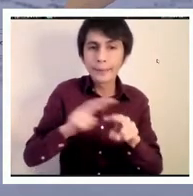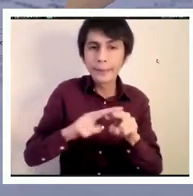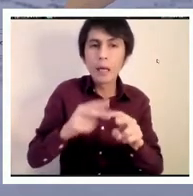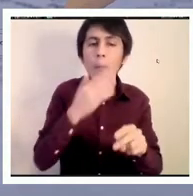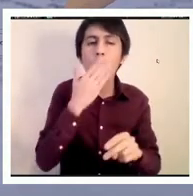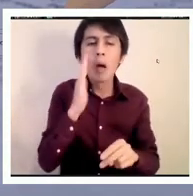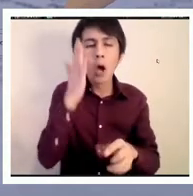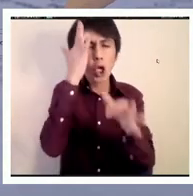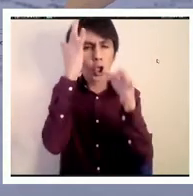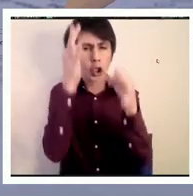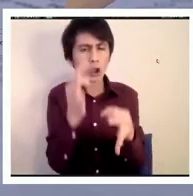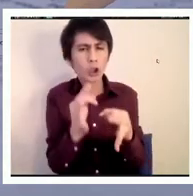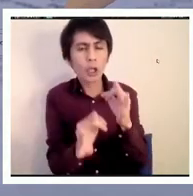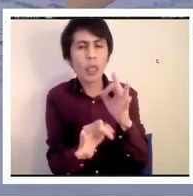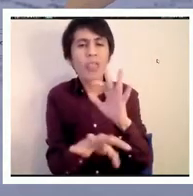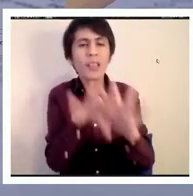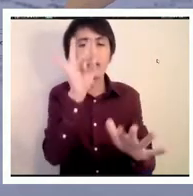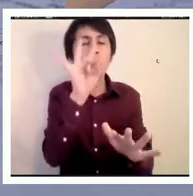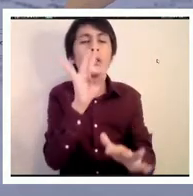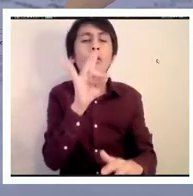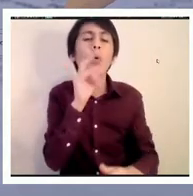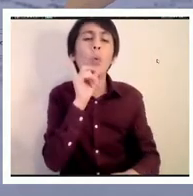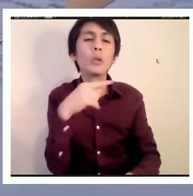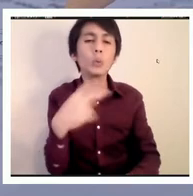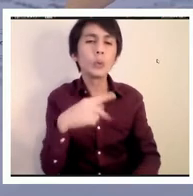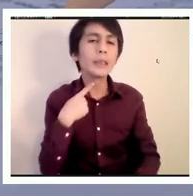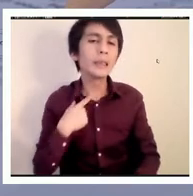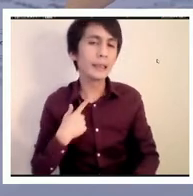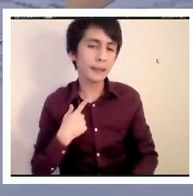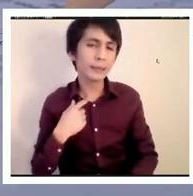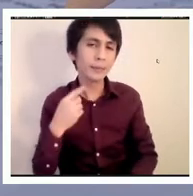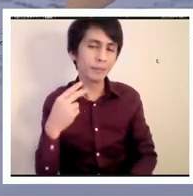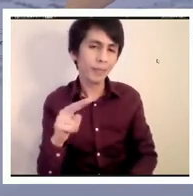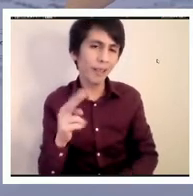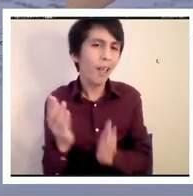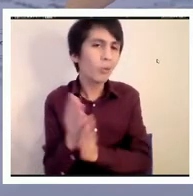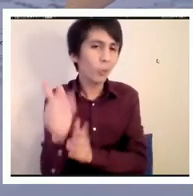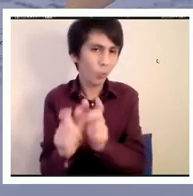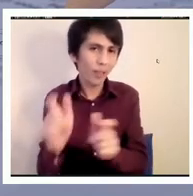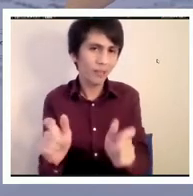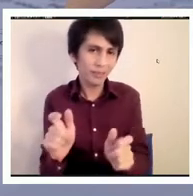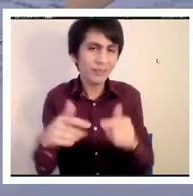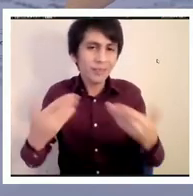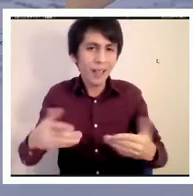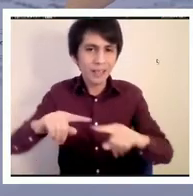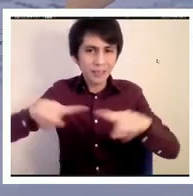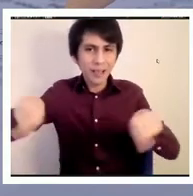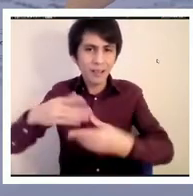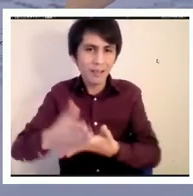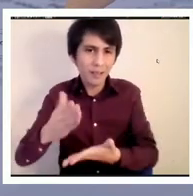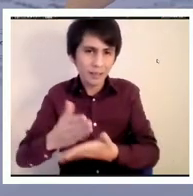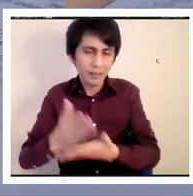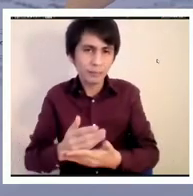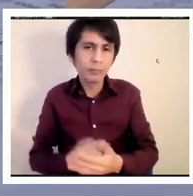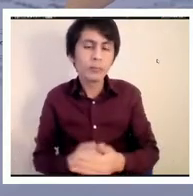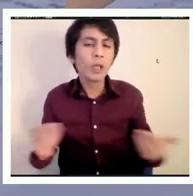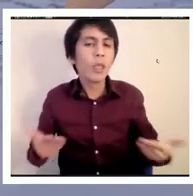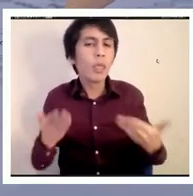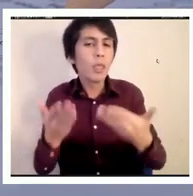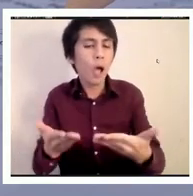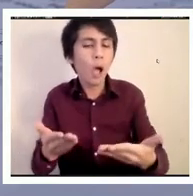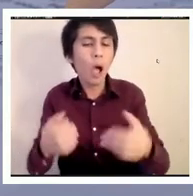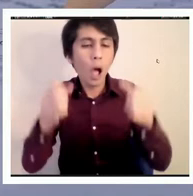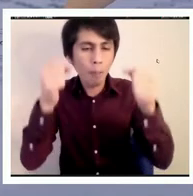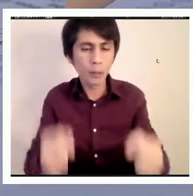en el mejor de los intereses de sus clientes en este caso de los alumnos que están en las salas de clases y proporcionarles la capacidad